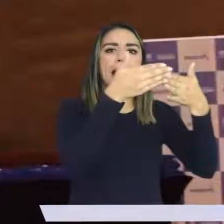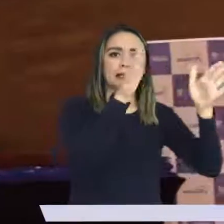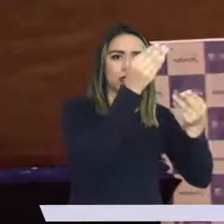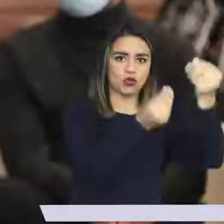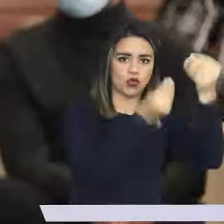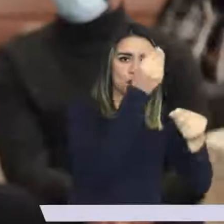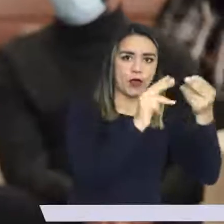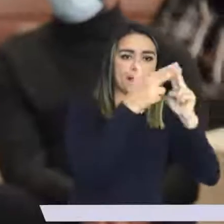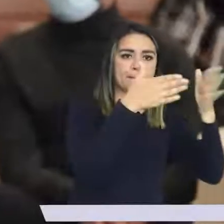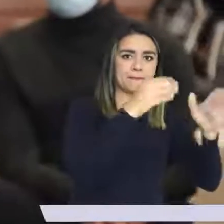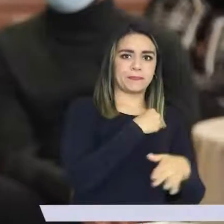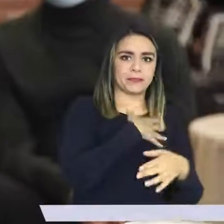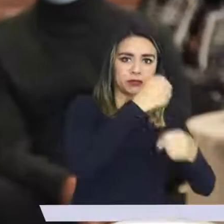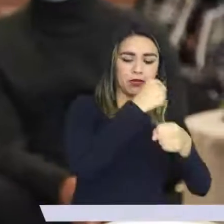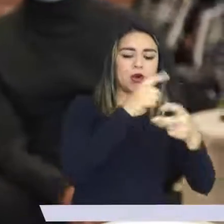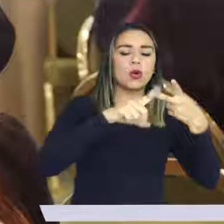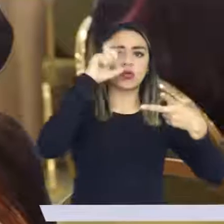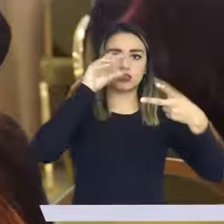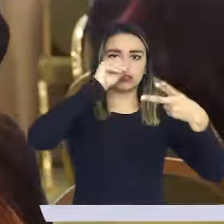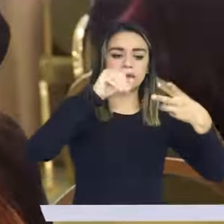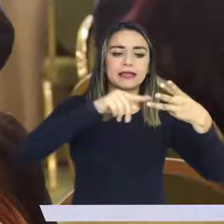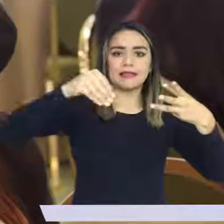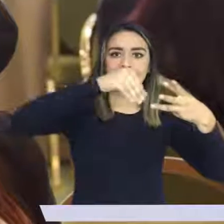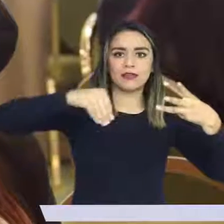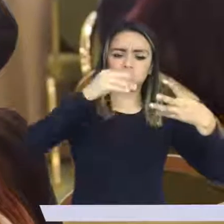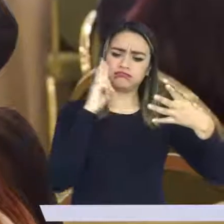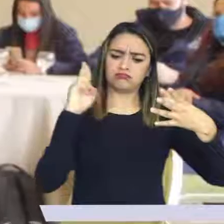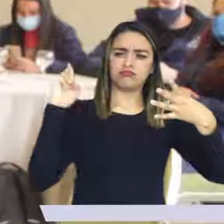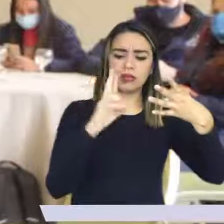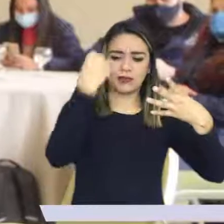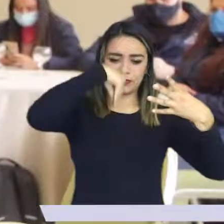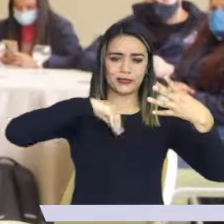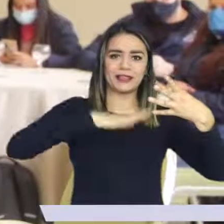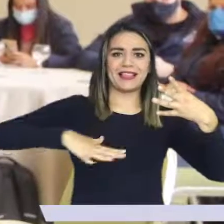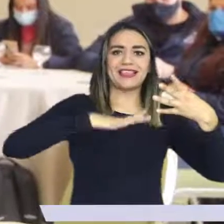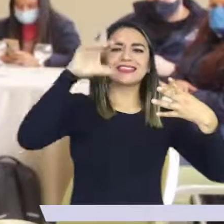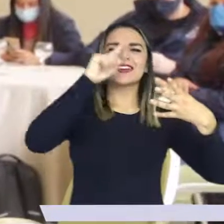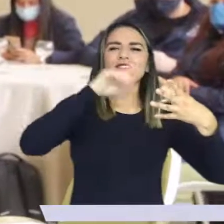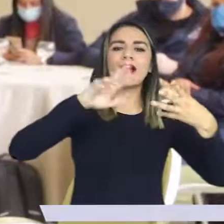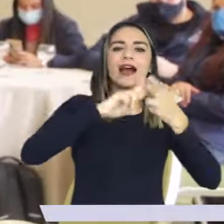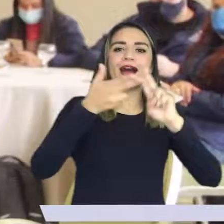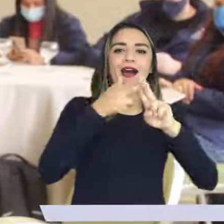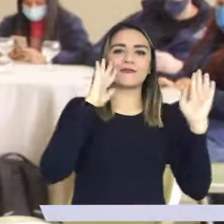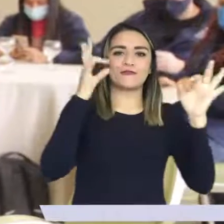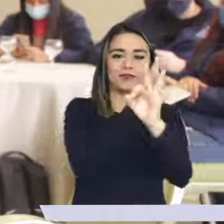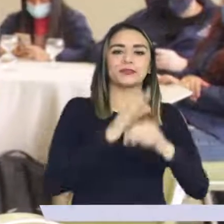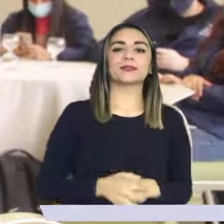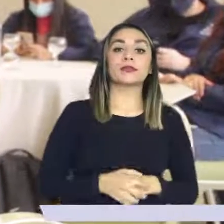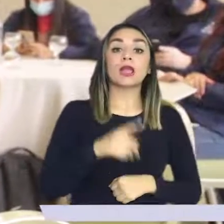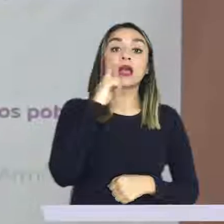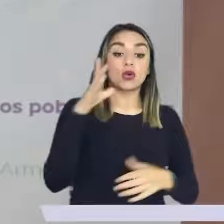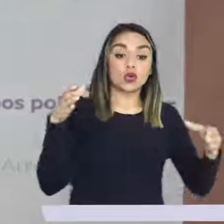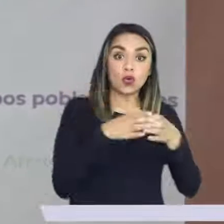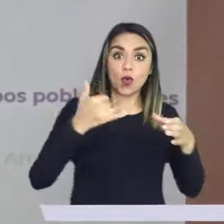desarrollo, reactivación económica, generación de empleo, formación en turismo y territorio, resignificación y apropiación del territorio y enfoque